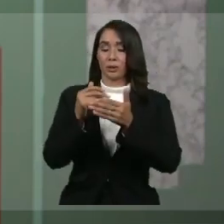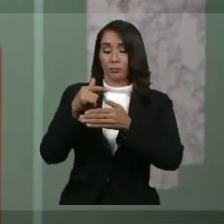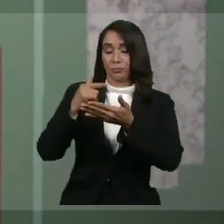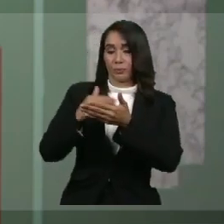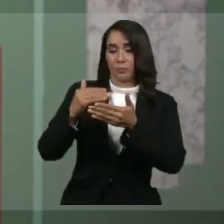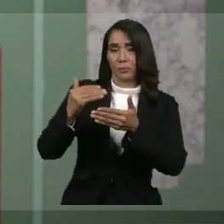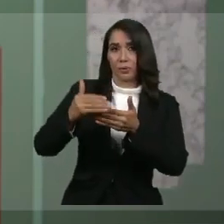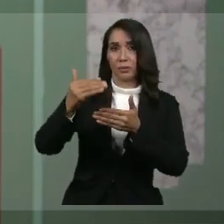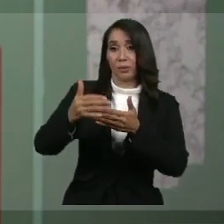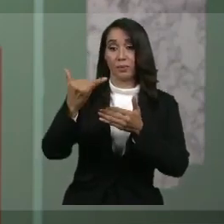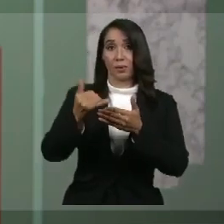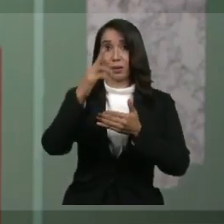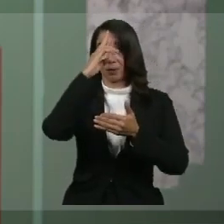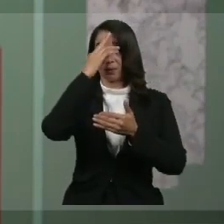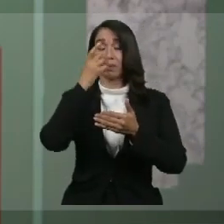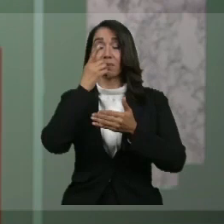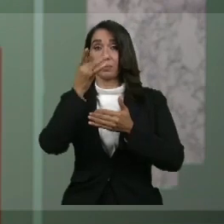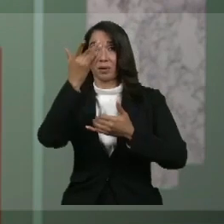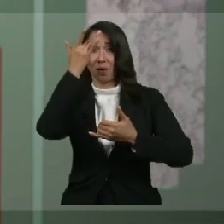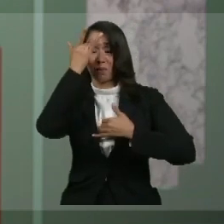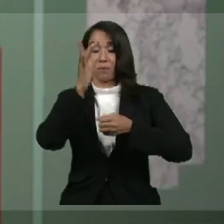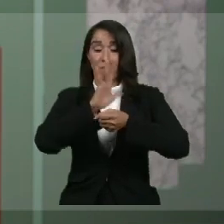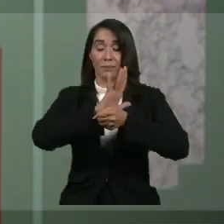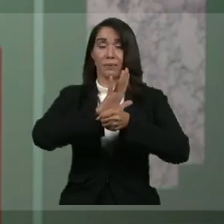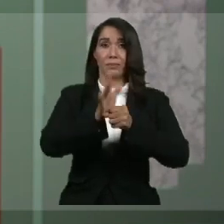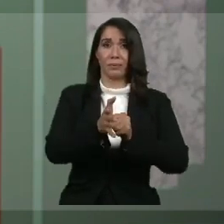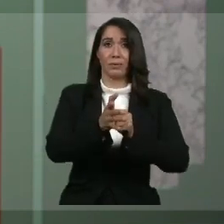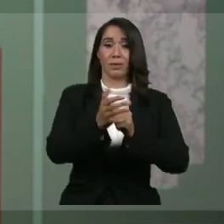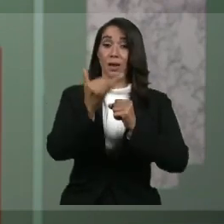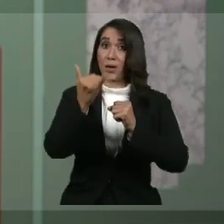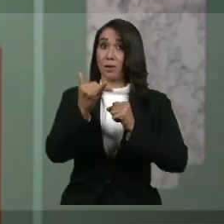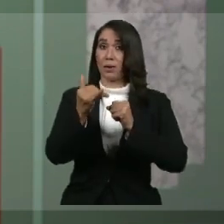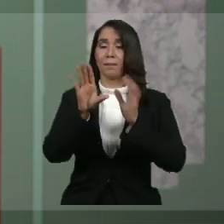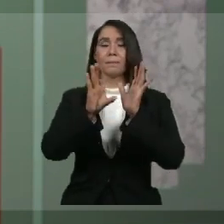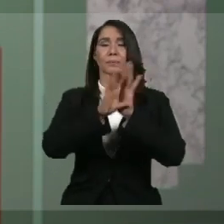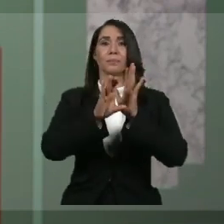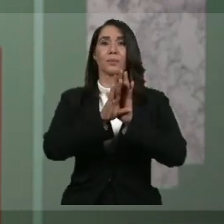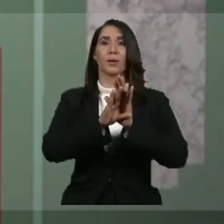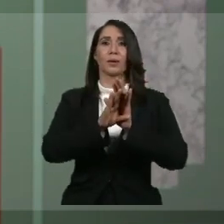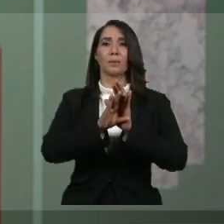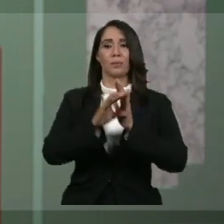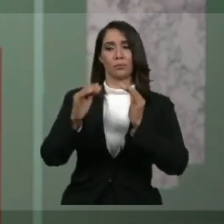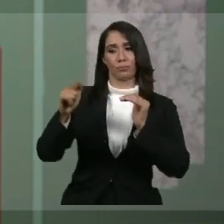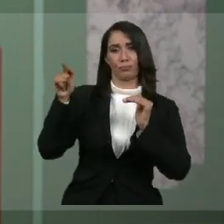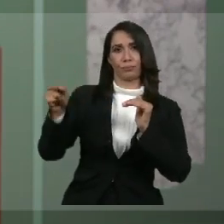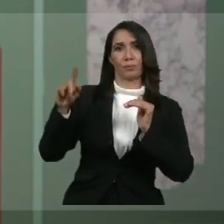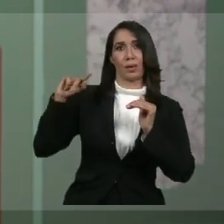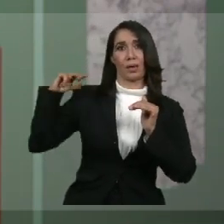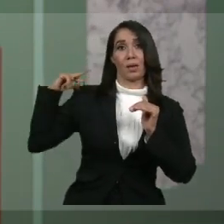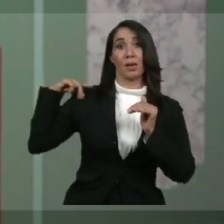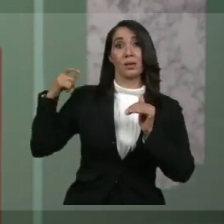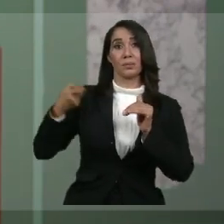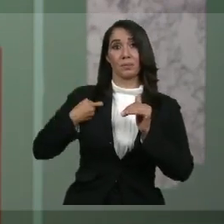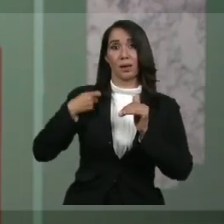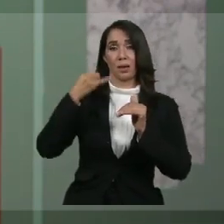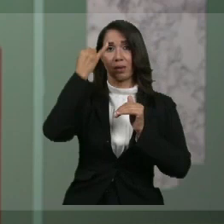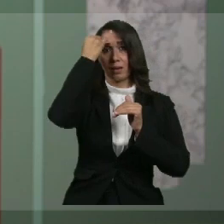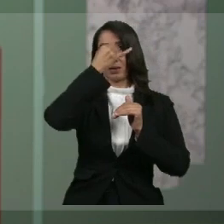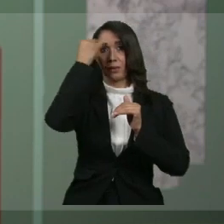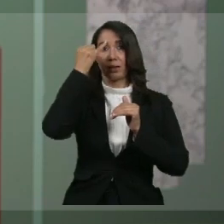atraviesa la República Dominicana en estos momentos, por ejemplo, España, Italia y Francia